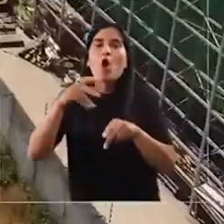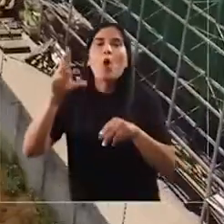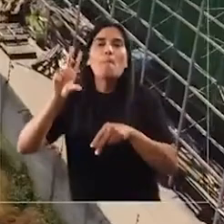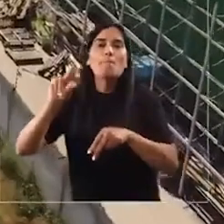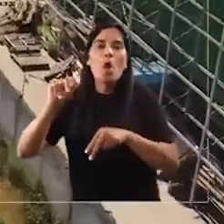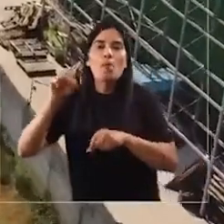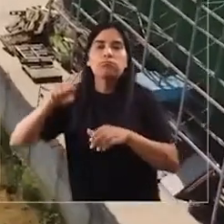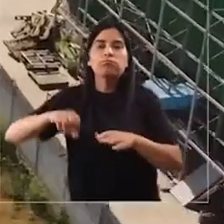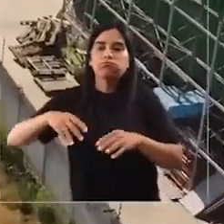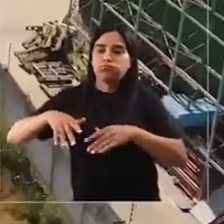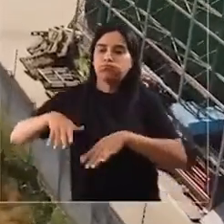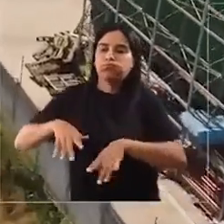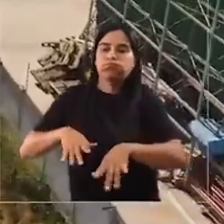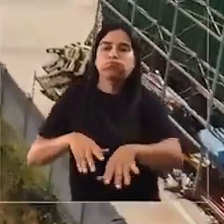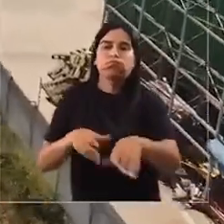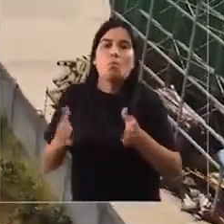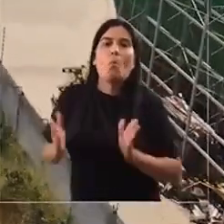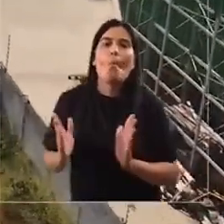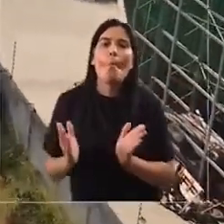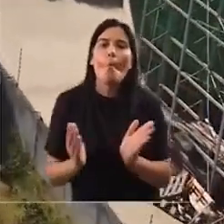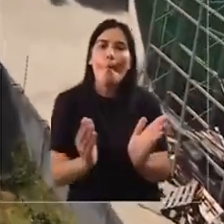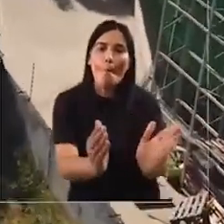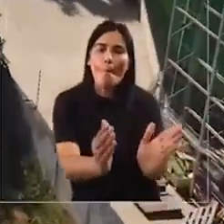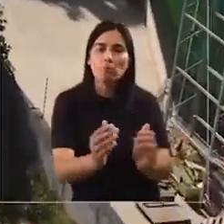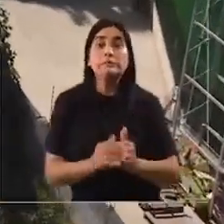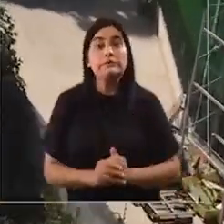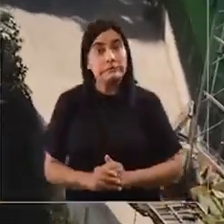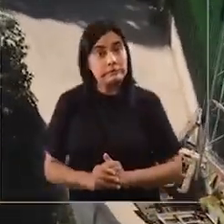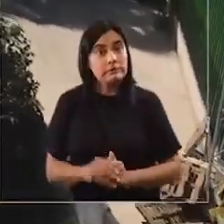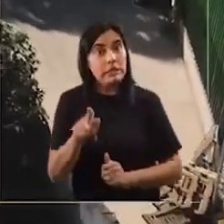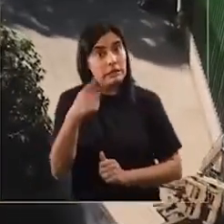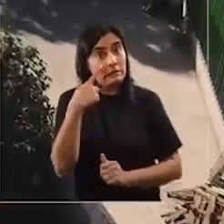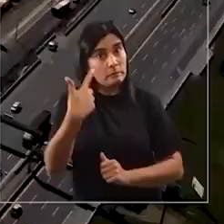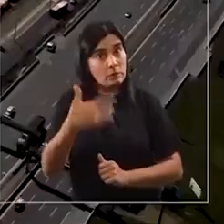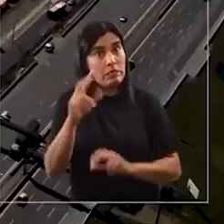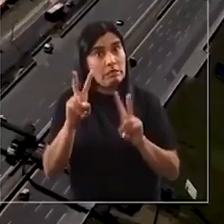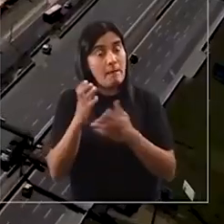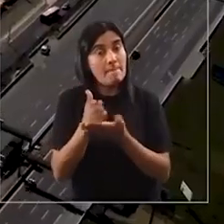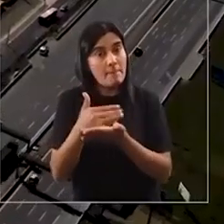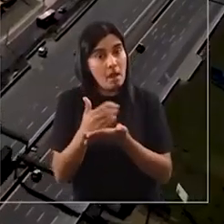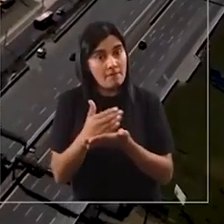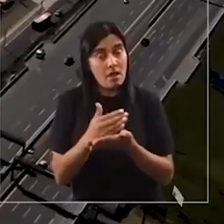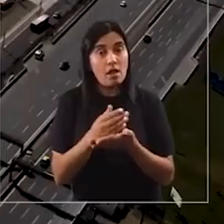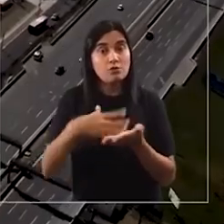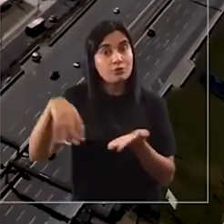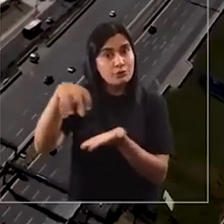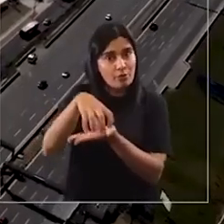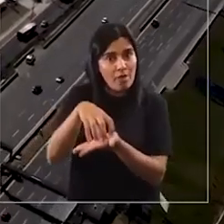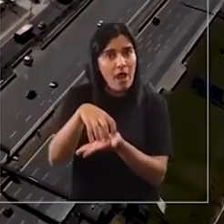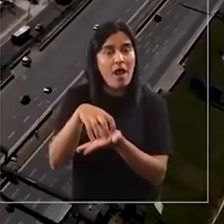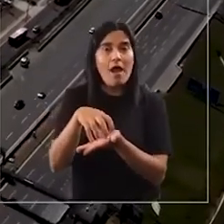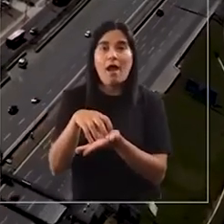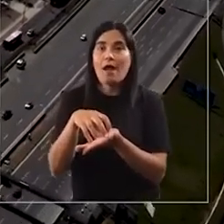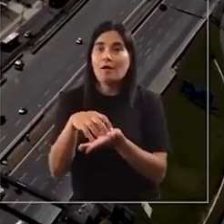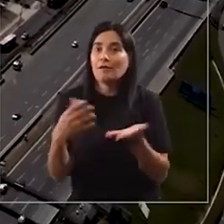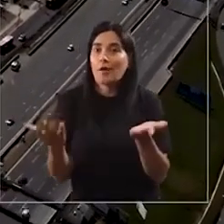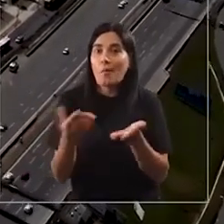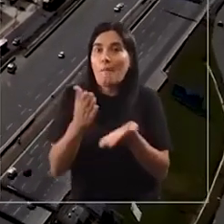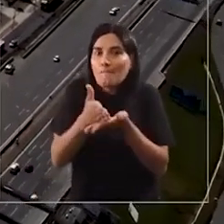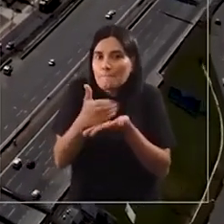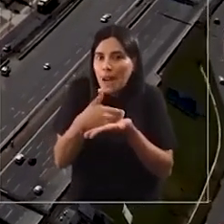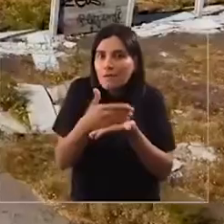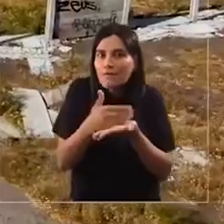fue canalizarlo con cemento. Hay un factor también clave, nuevamente insisto, de planificación de la ciudad, de planificación de la comuna,